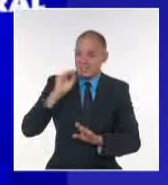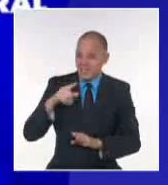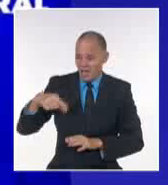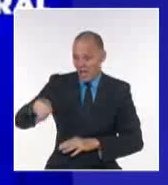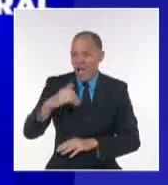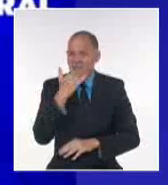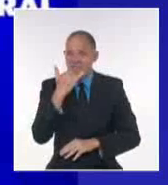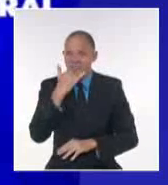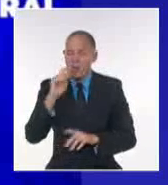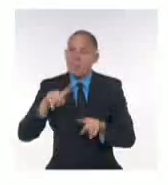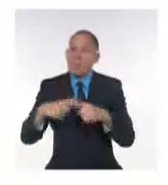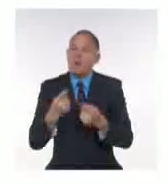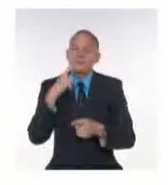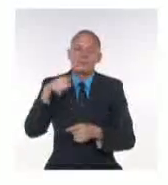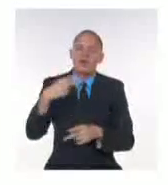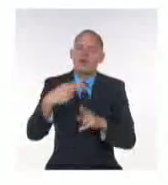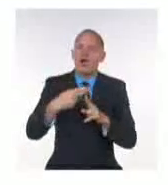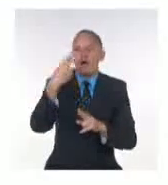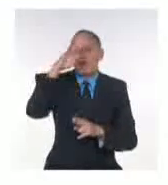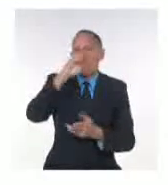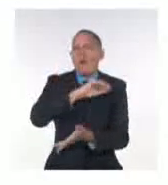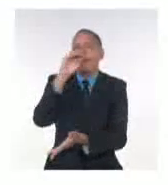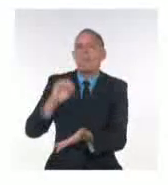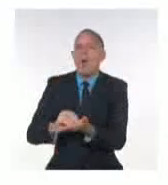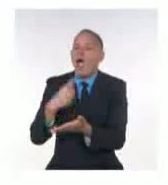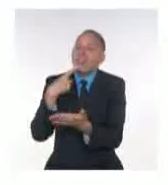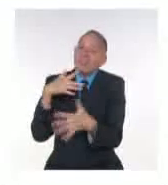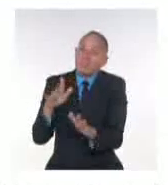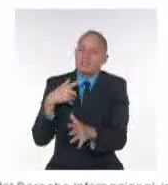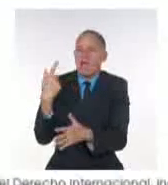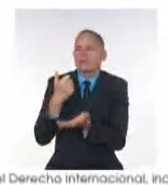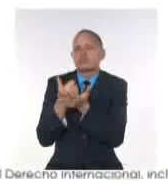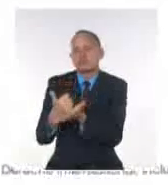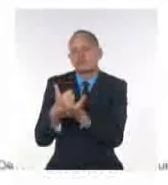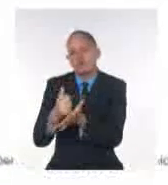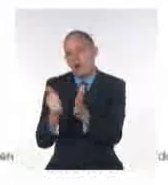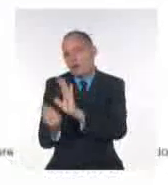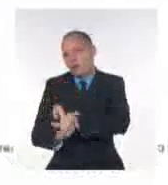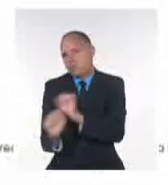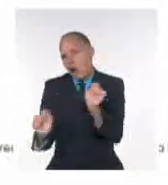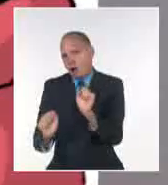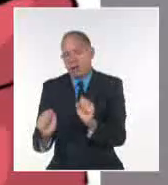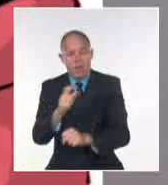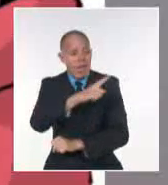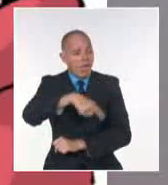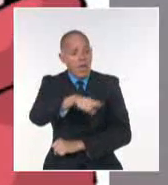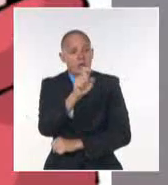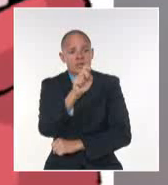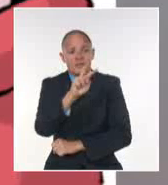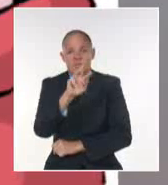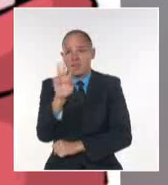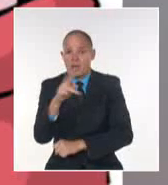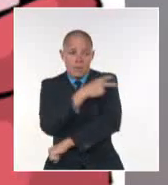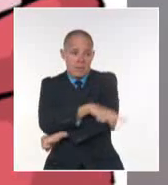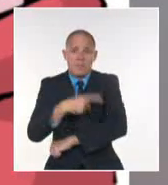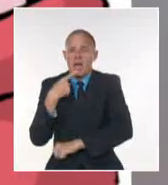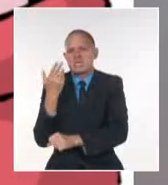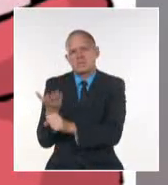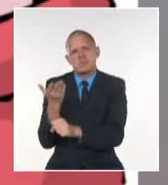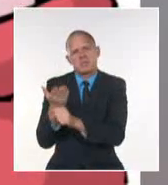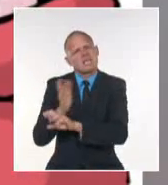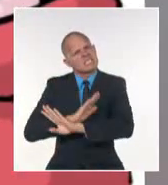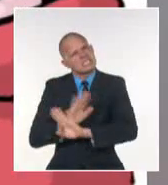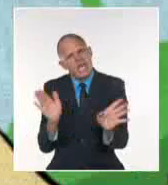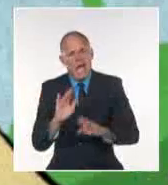inclusión de Cuba en la lista unilateral de estados patrocinadores del terrorismo, los firmantes de la declaración llaman a fomentar la solidaridad